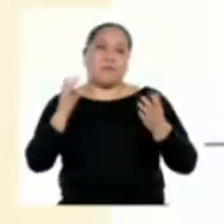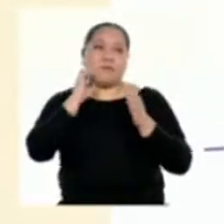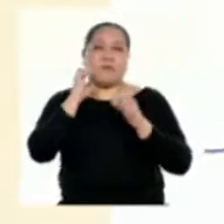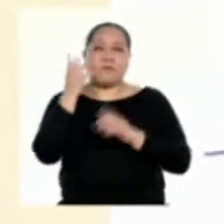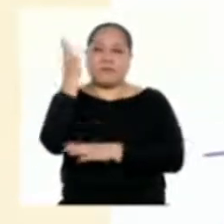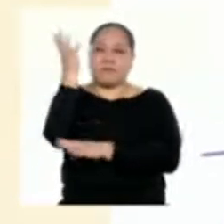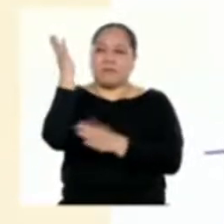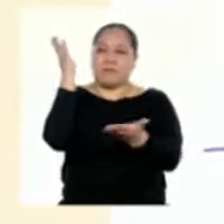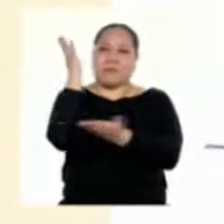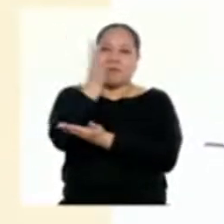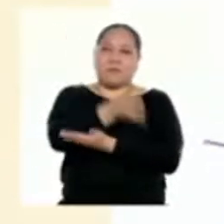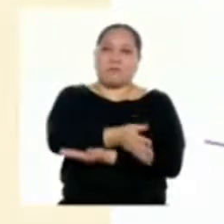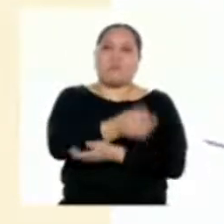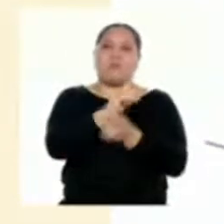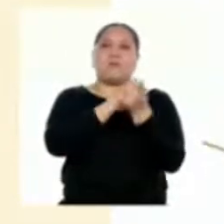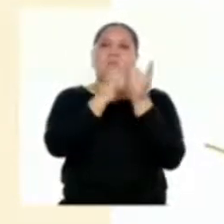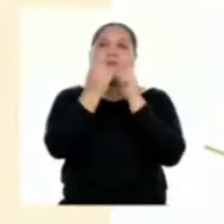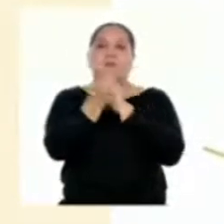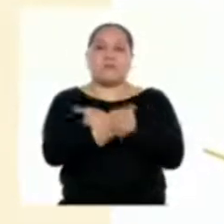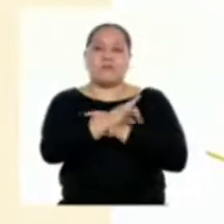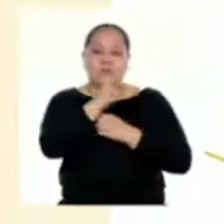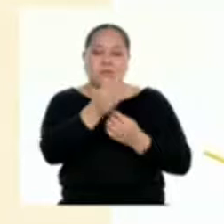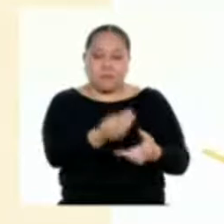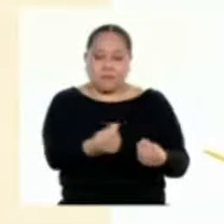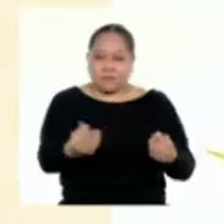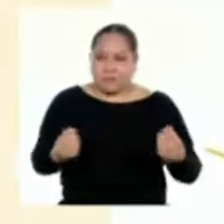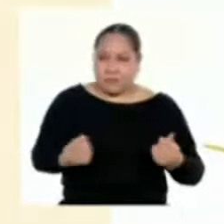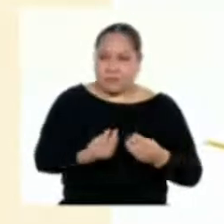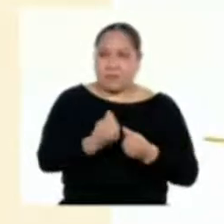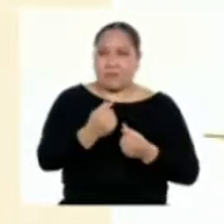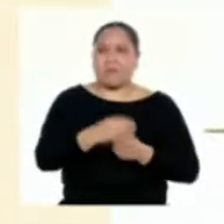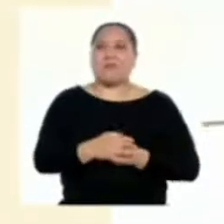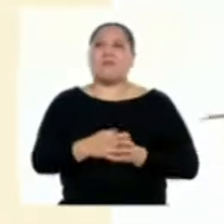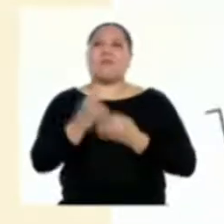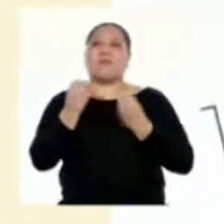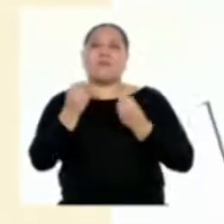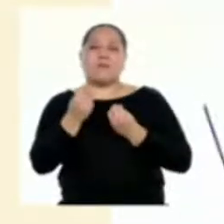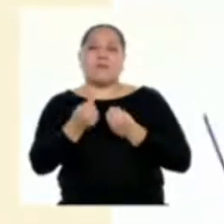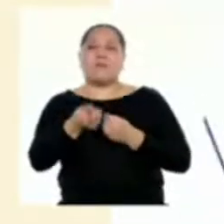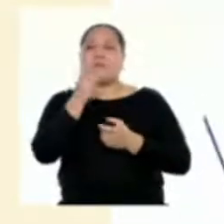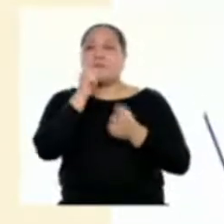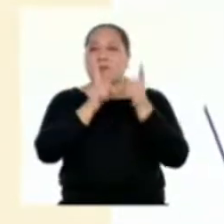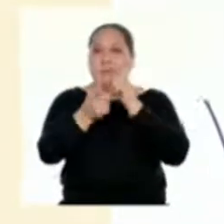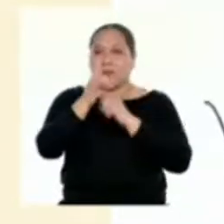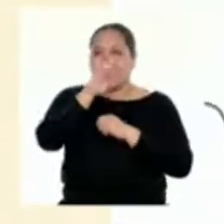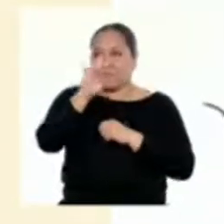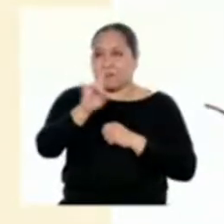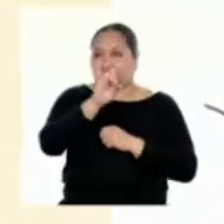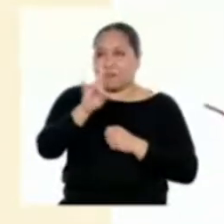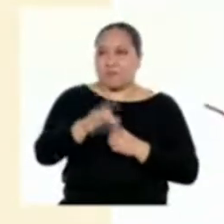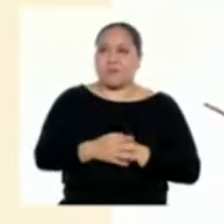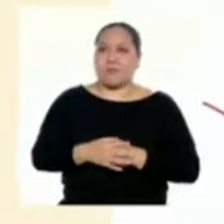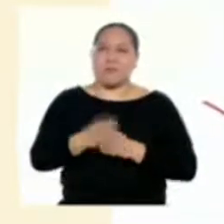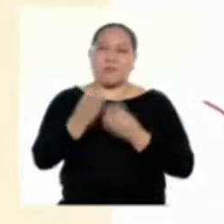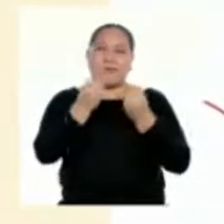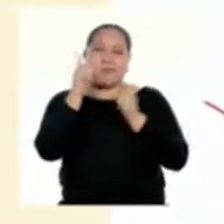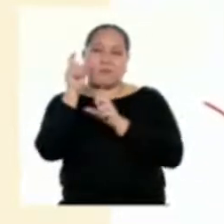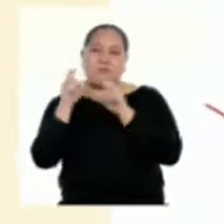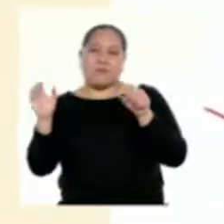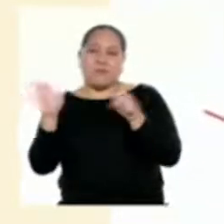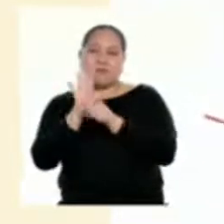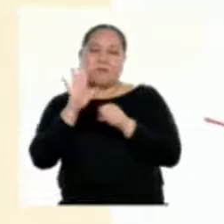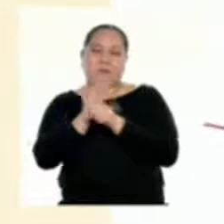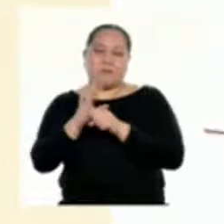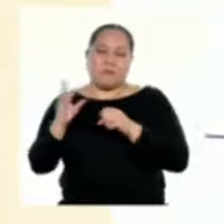el cambio en el uso de los suelos la gestión de los recursos hídricos la urbanización descontrolada o la aglomeración urbana